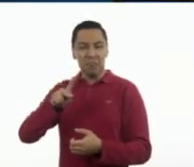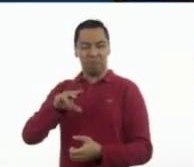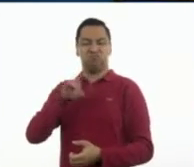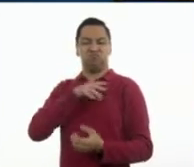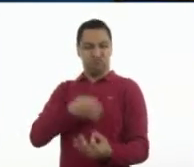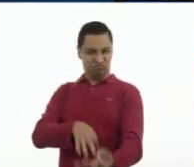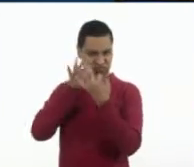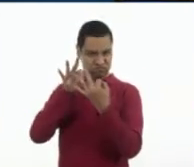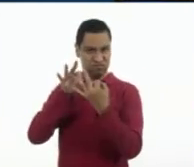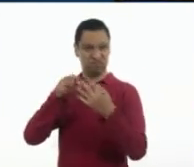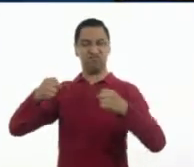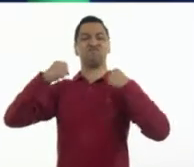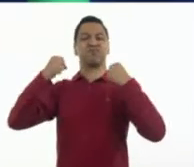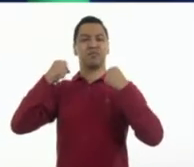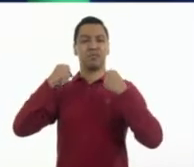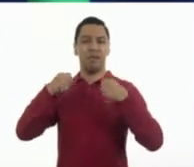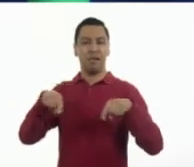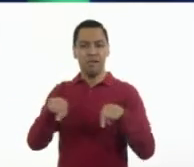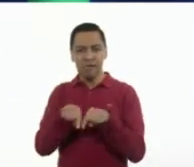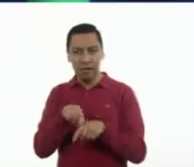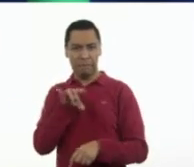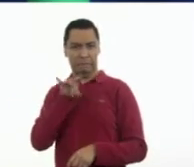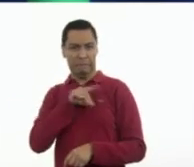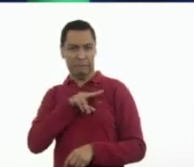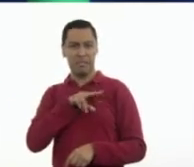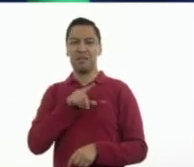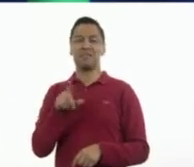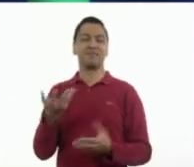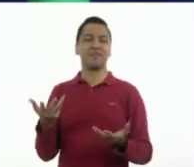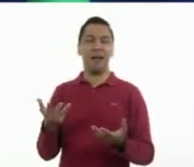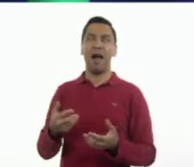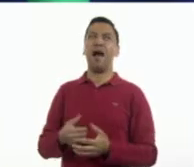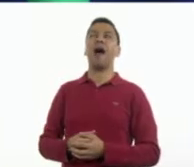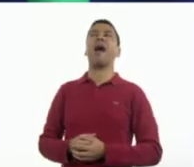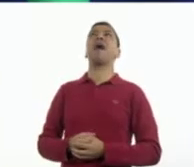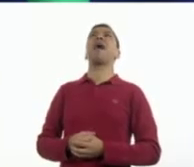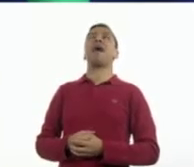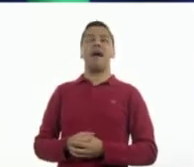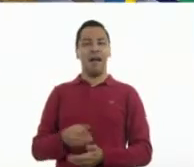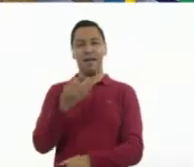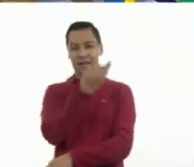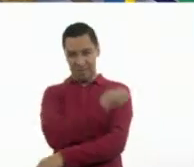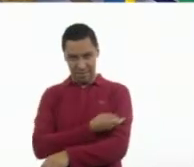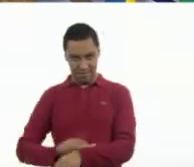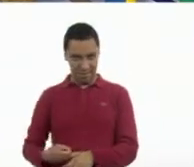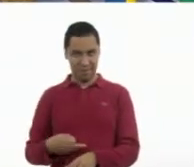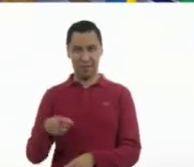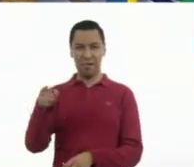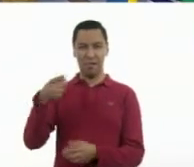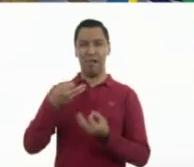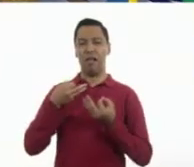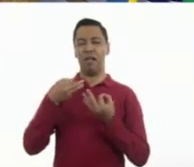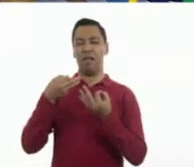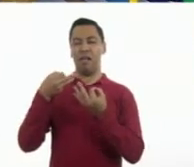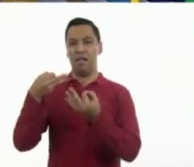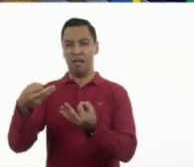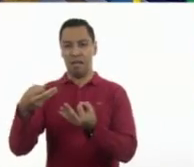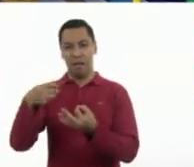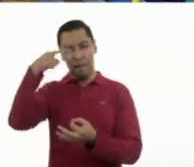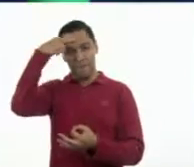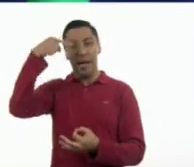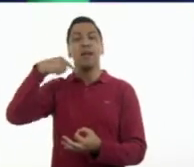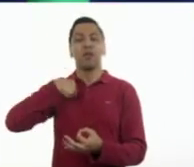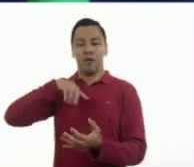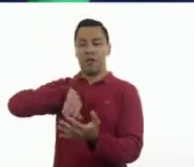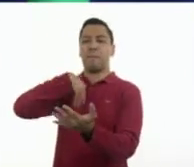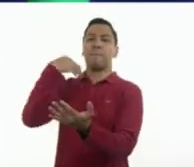seguras de sí mismas. Bueno, nunca, nunca, nunca lo había analizado de esa manera. O sea, los anuncios son otro rollo. Es un tema